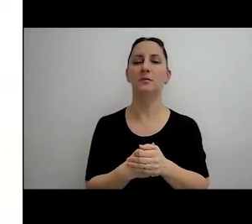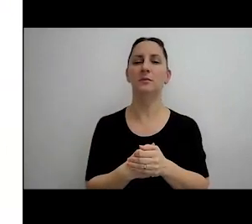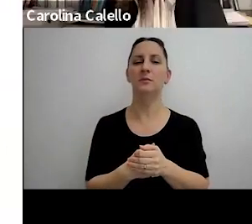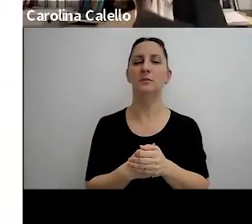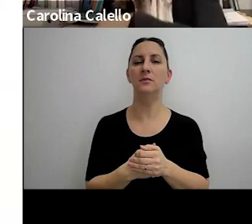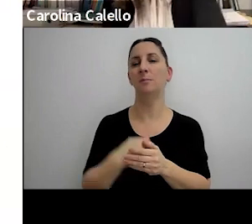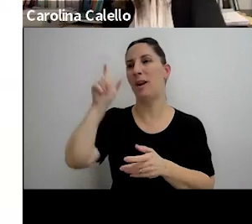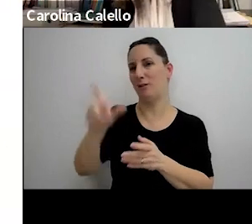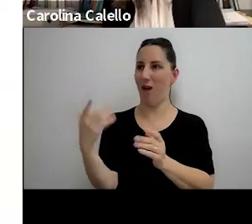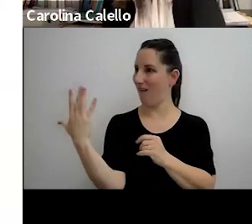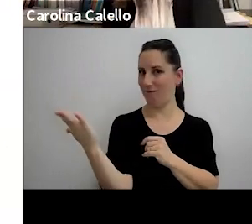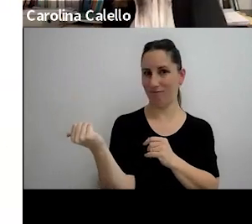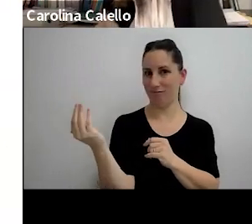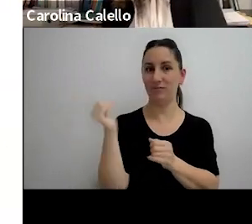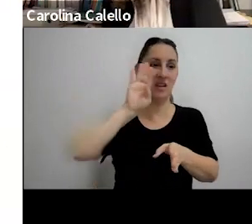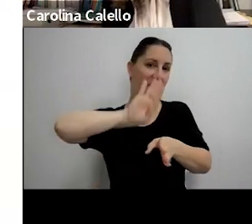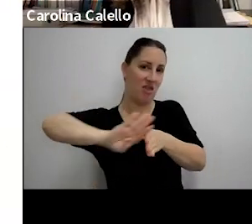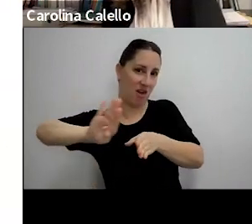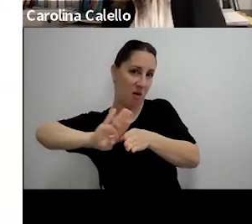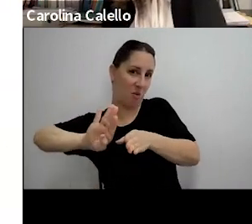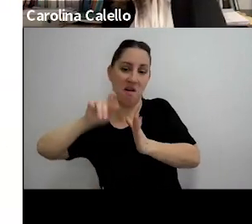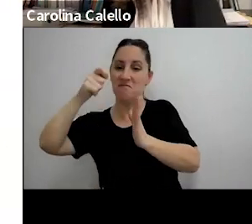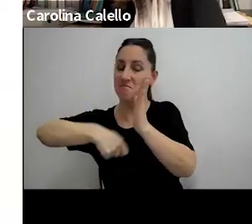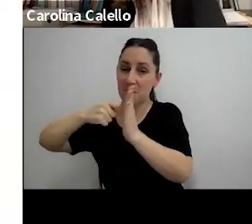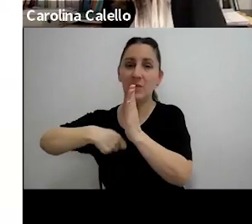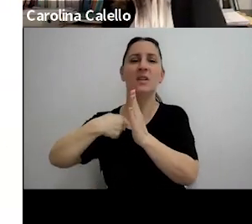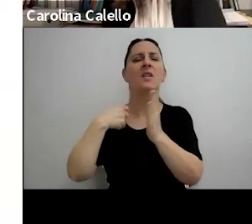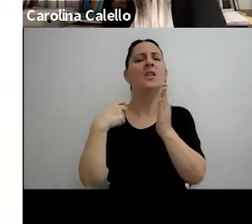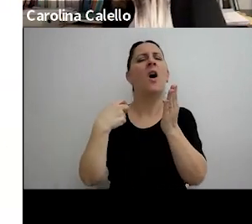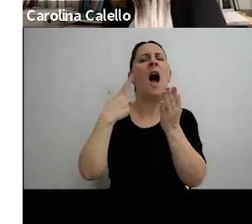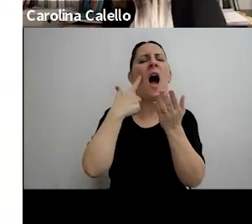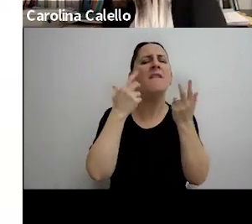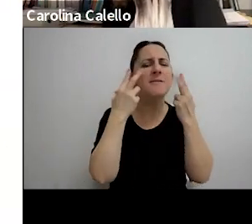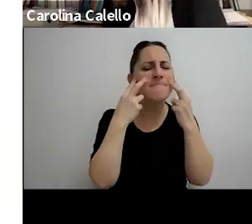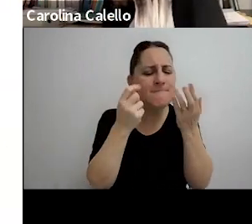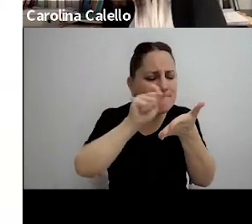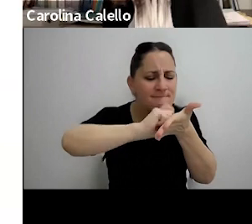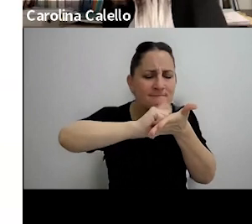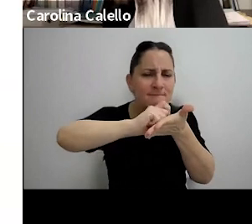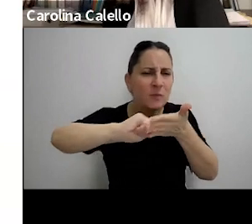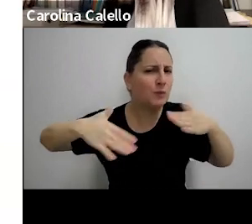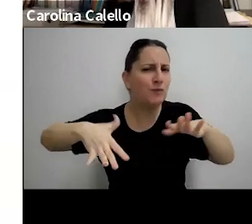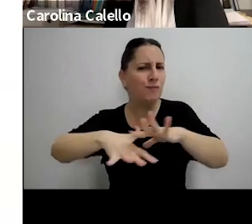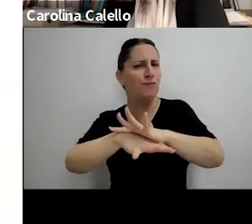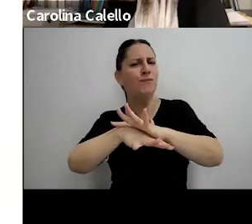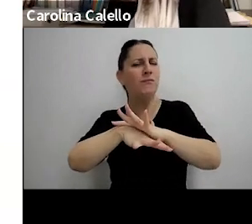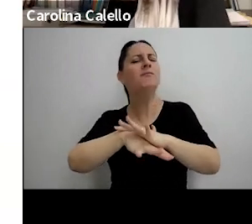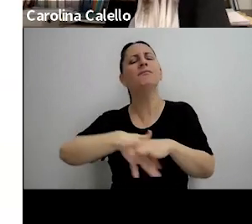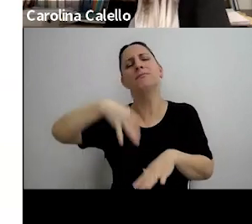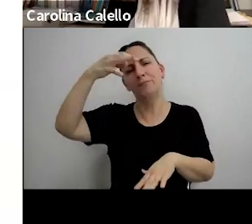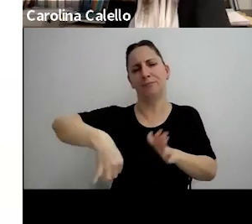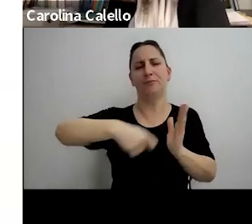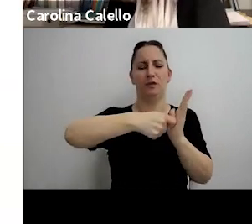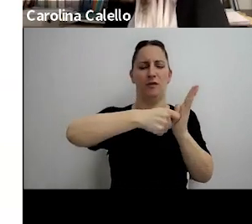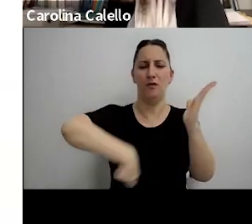coacredor ni del deudor se hizo una pericia caligráfica caligráfica y se determinó que la firma habría